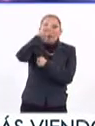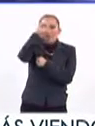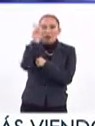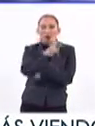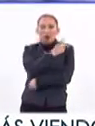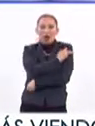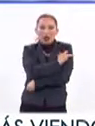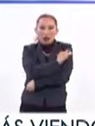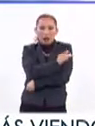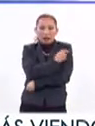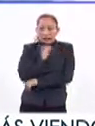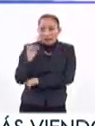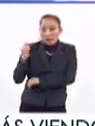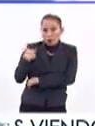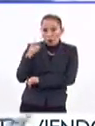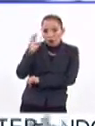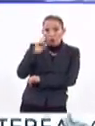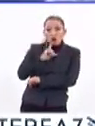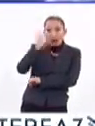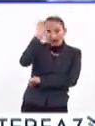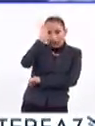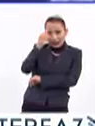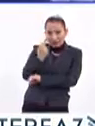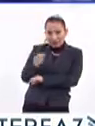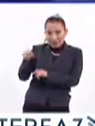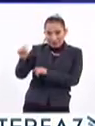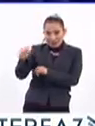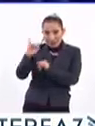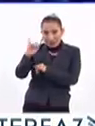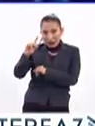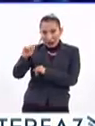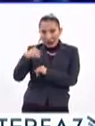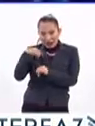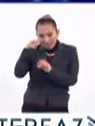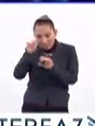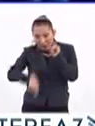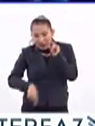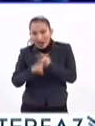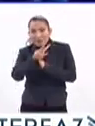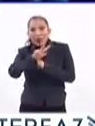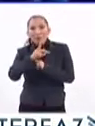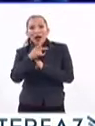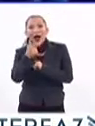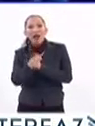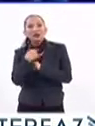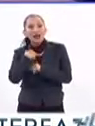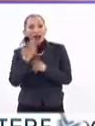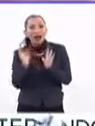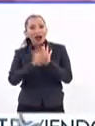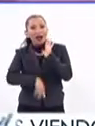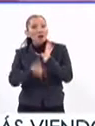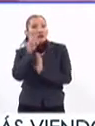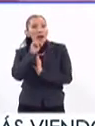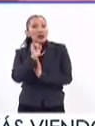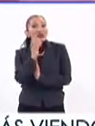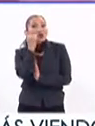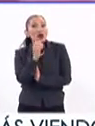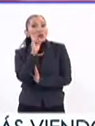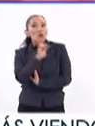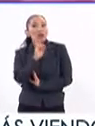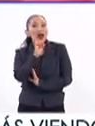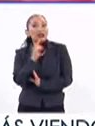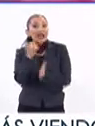vacunas. Y recientemente, una científica de esta casa de estudios logró eliminar el BPH en el cérvix uterino de 29